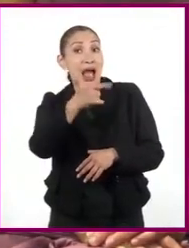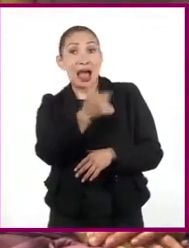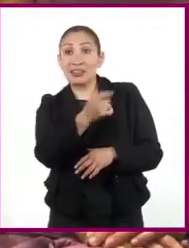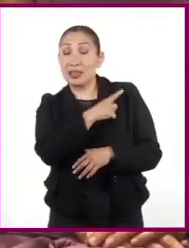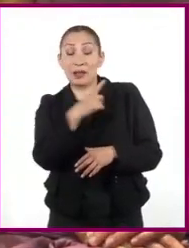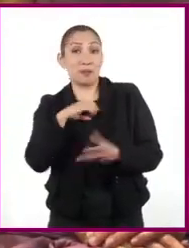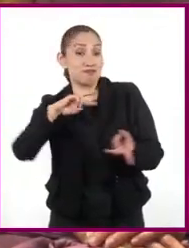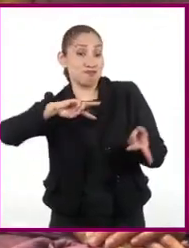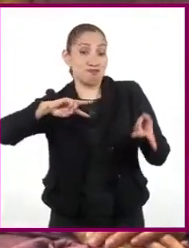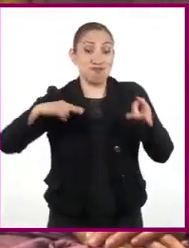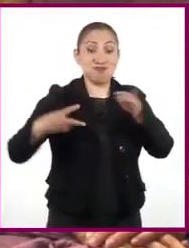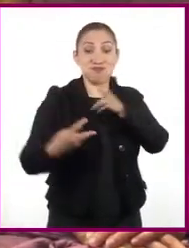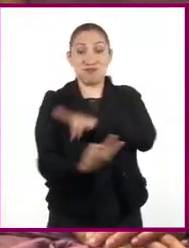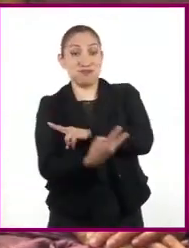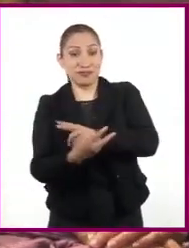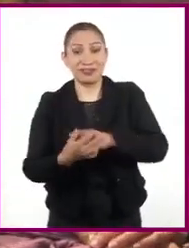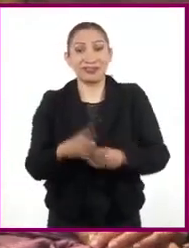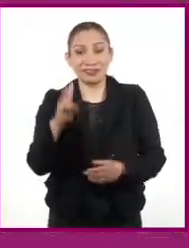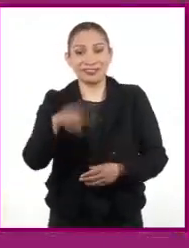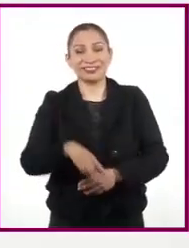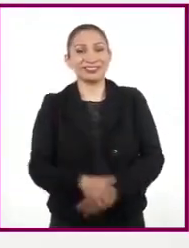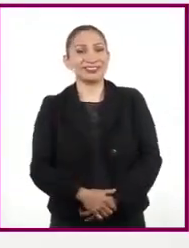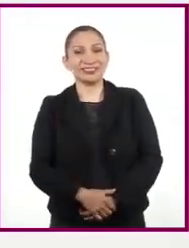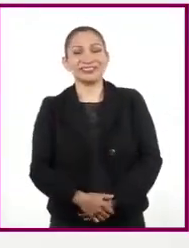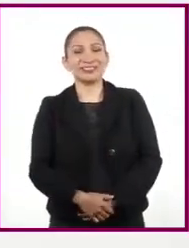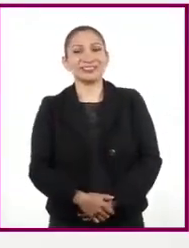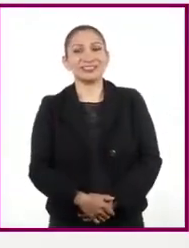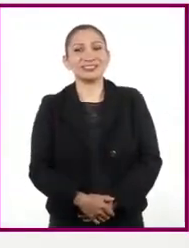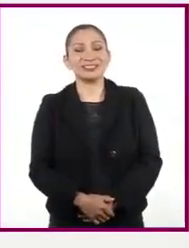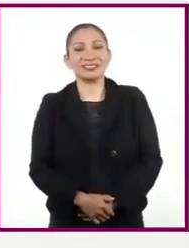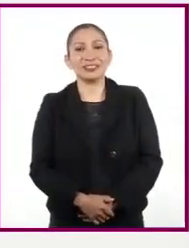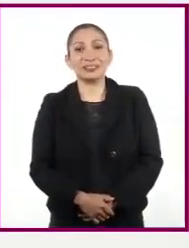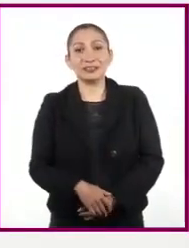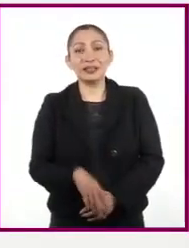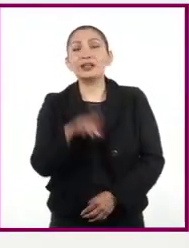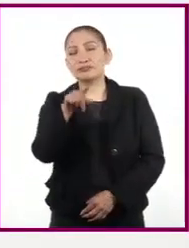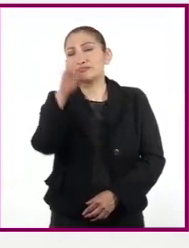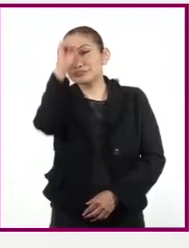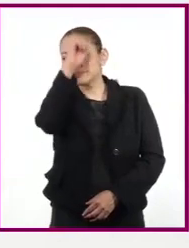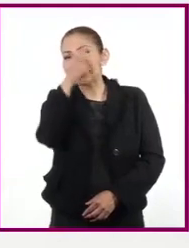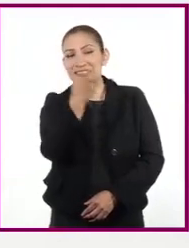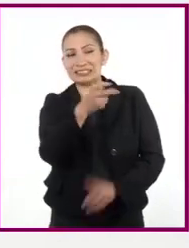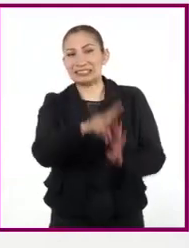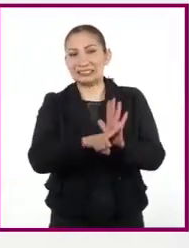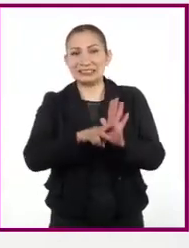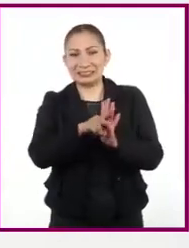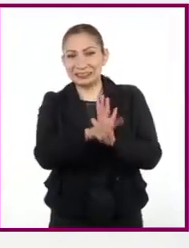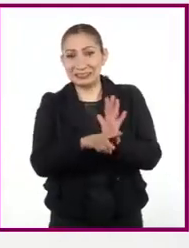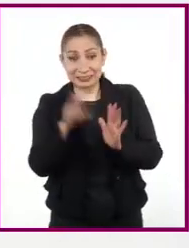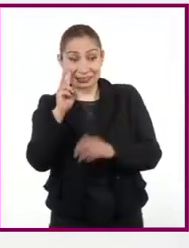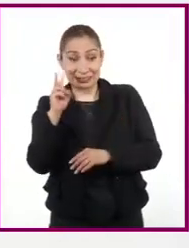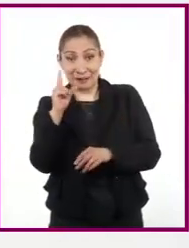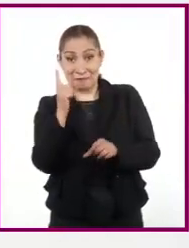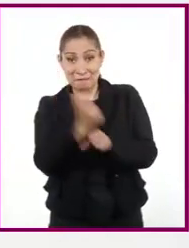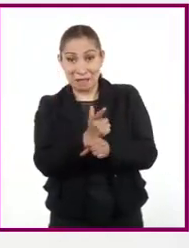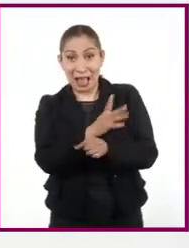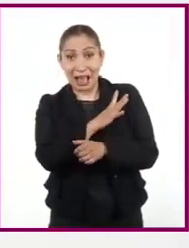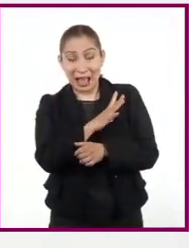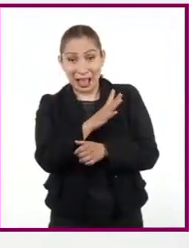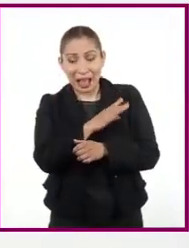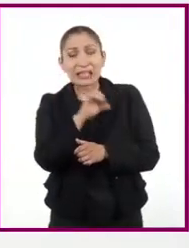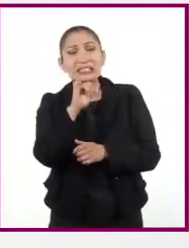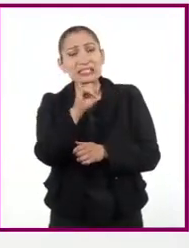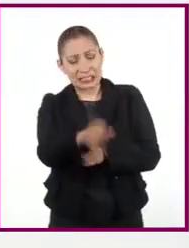que poner boca abajo. Málaga, vámonos. ¿Qué les ha parecido este video? Como pudieron darse cuenta,